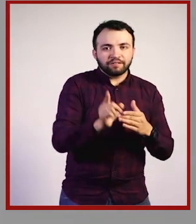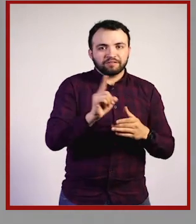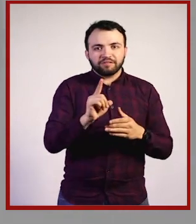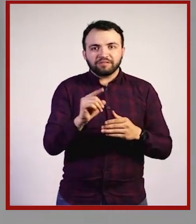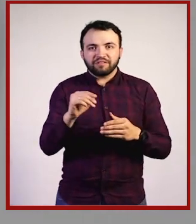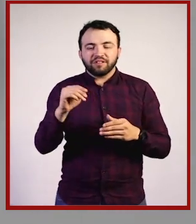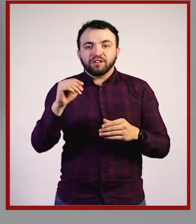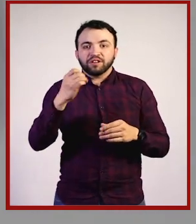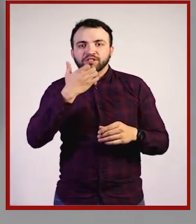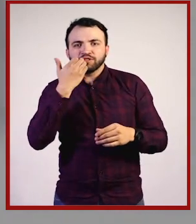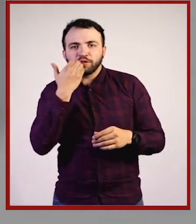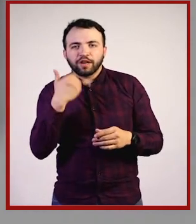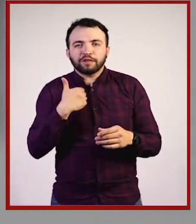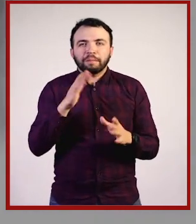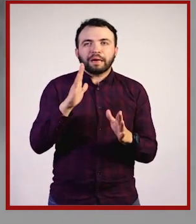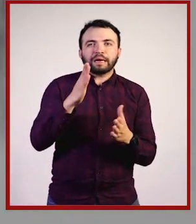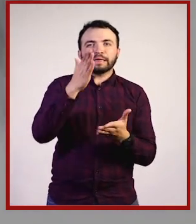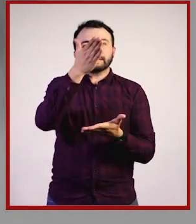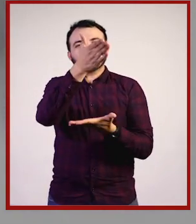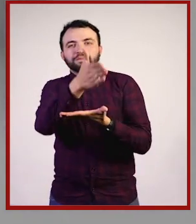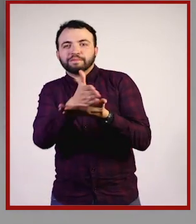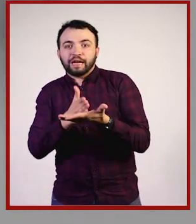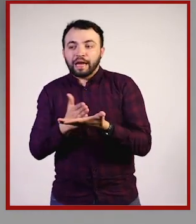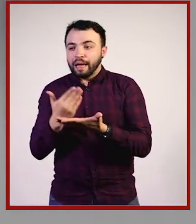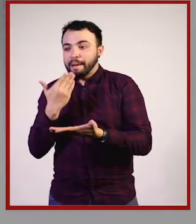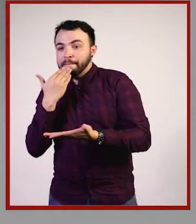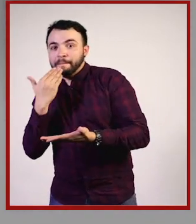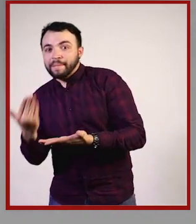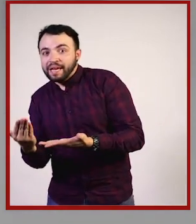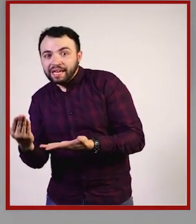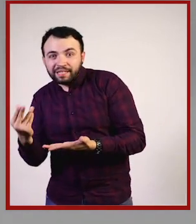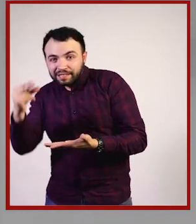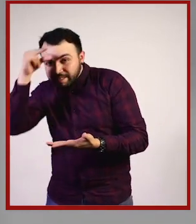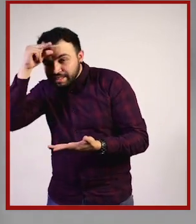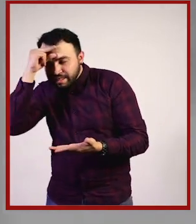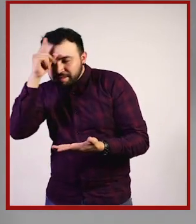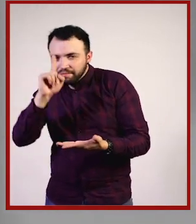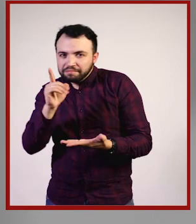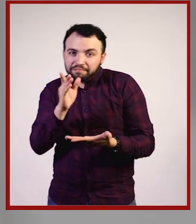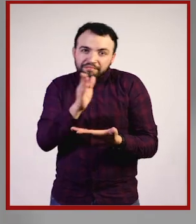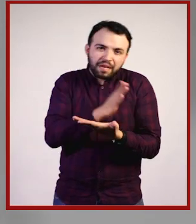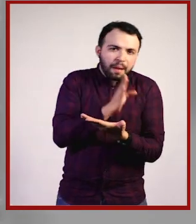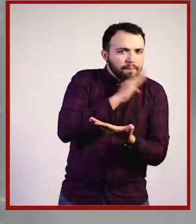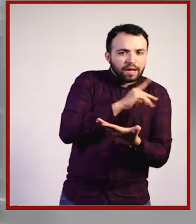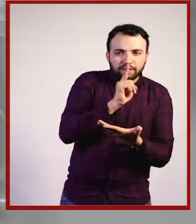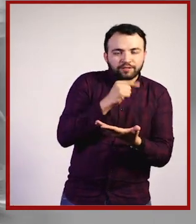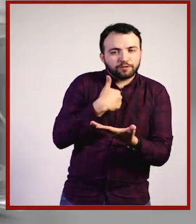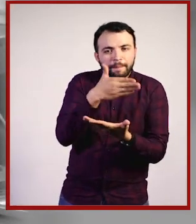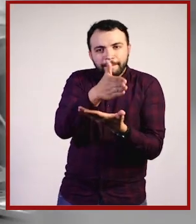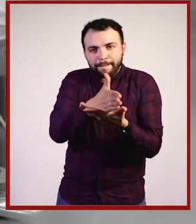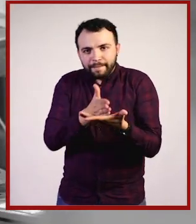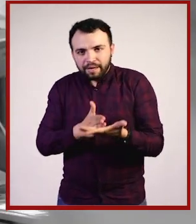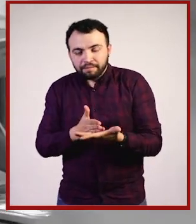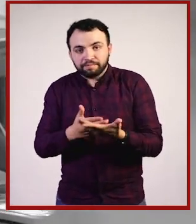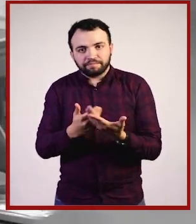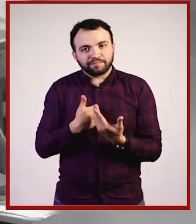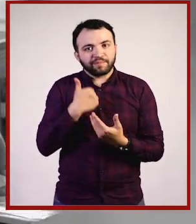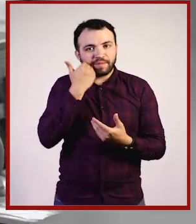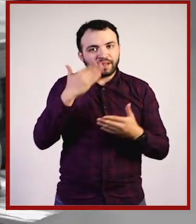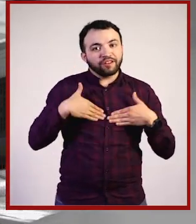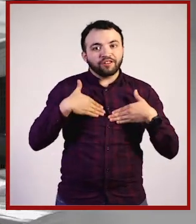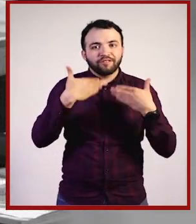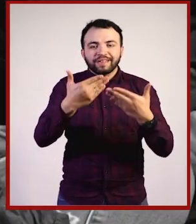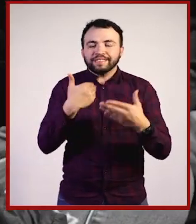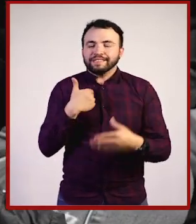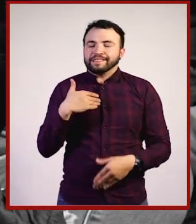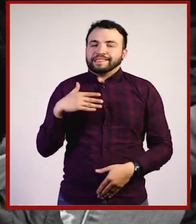yo era de los de en medio, digamos, en cuanto a los estudios. Debo confesar que yo era malísimo en